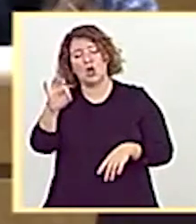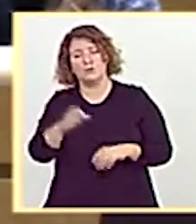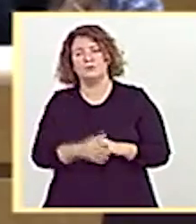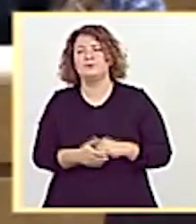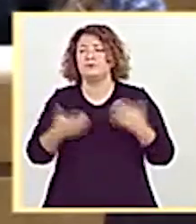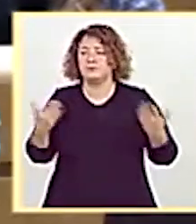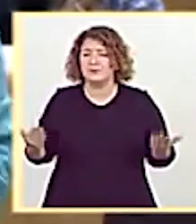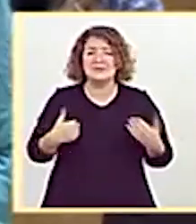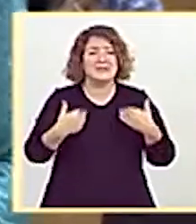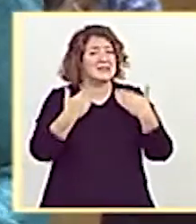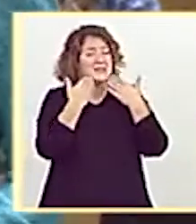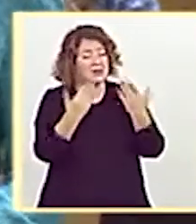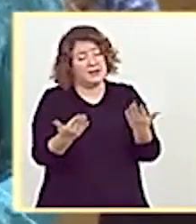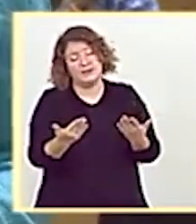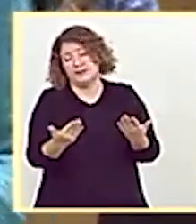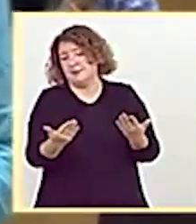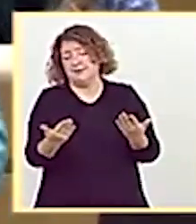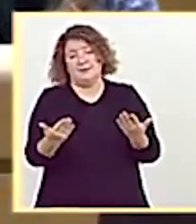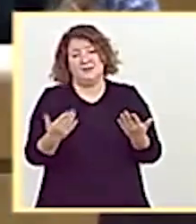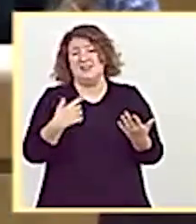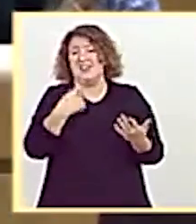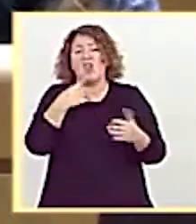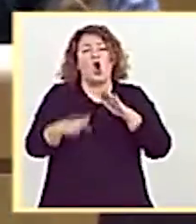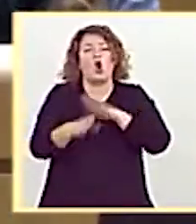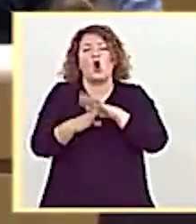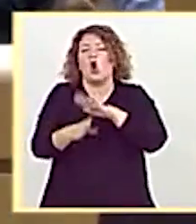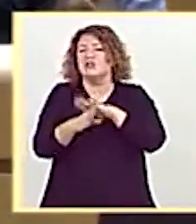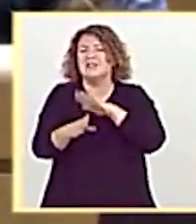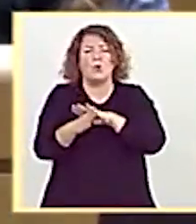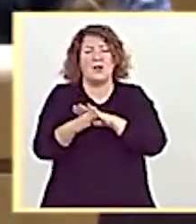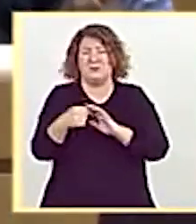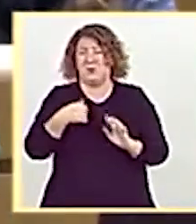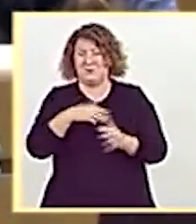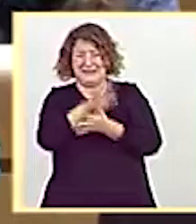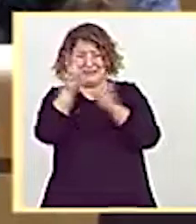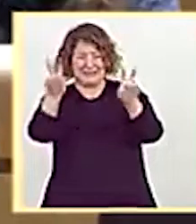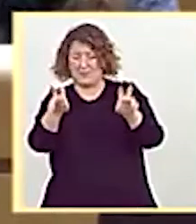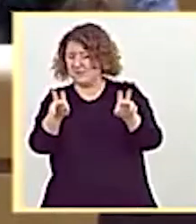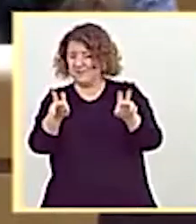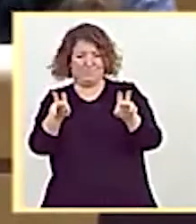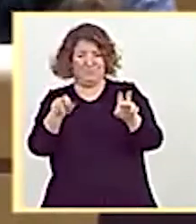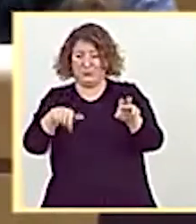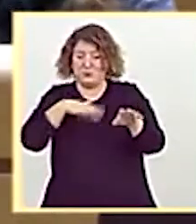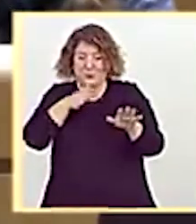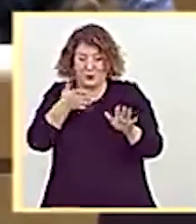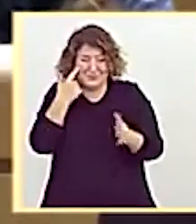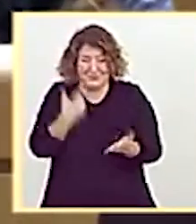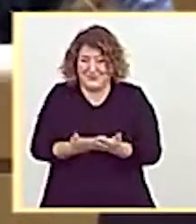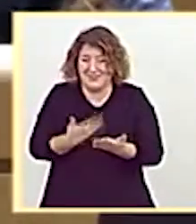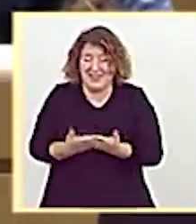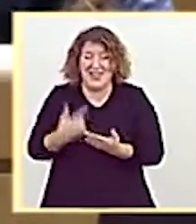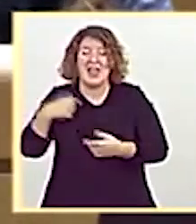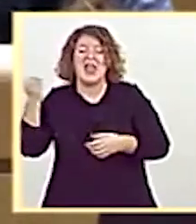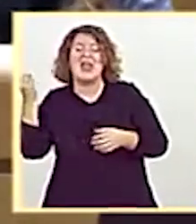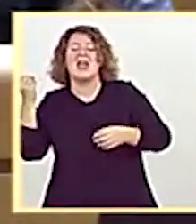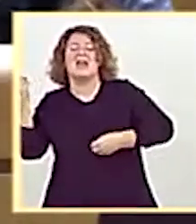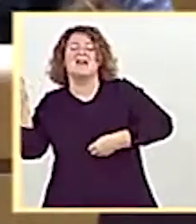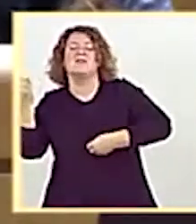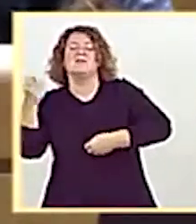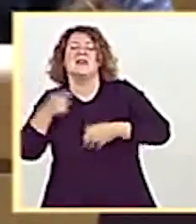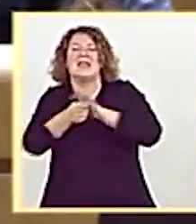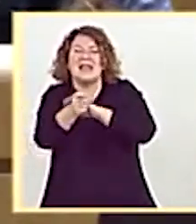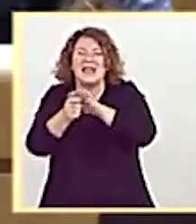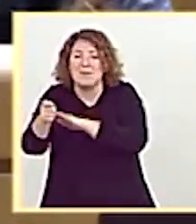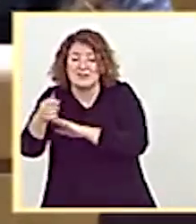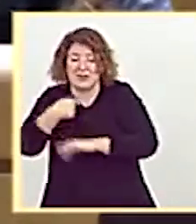Gracias. Lamento oír hablar de continuismo porque está claro que con estas políticas la confianza de los inversores, tanto nacionales como